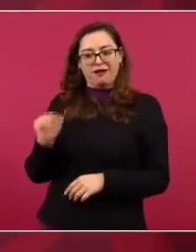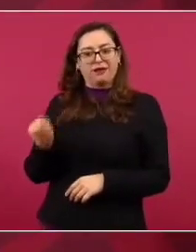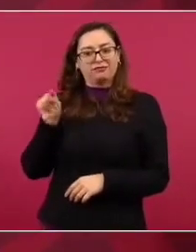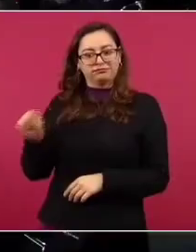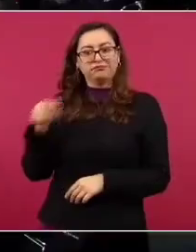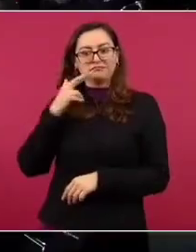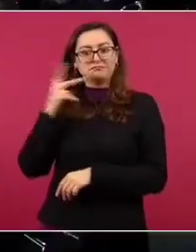Se... Se...